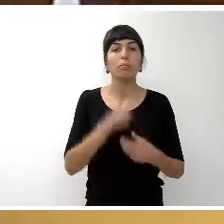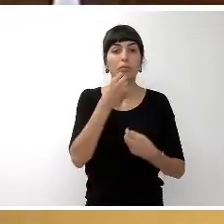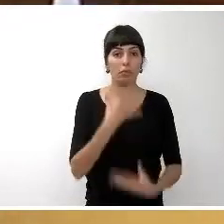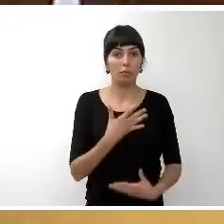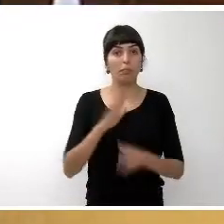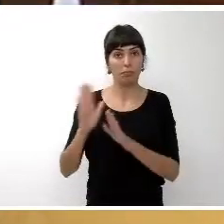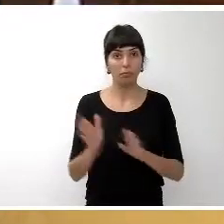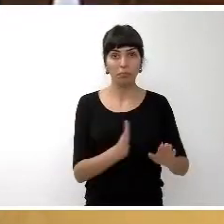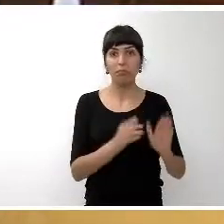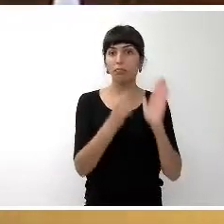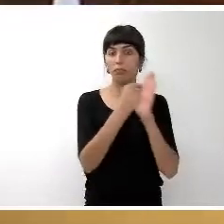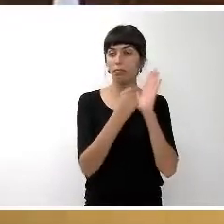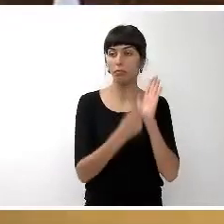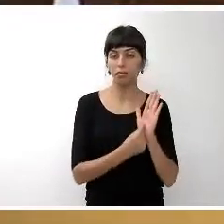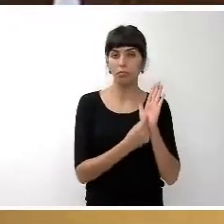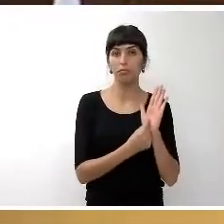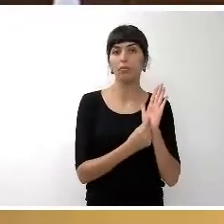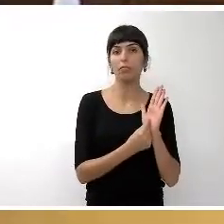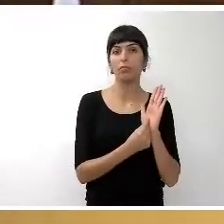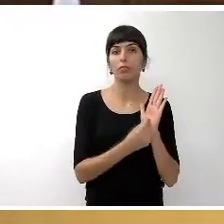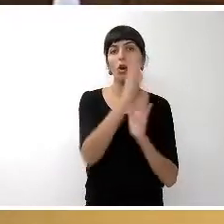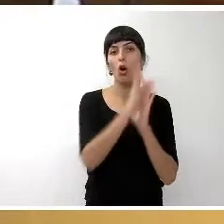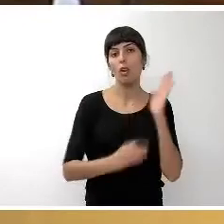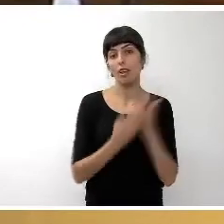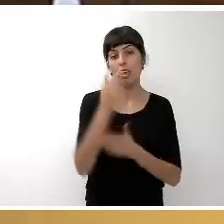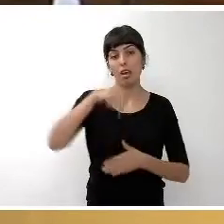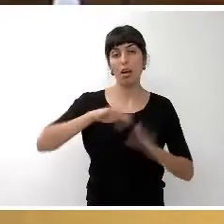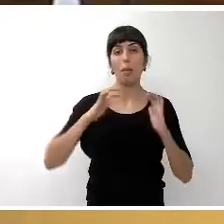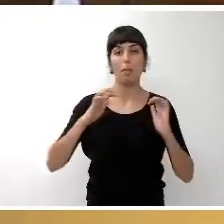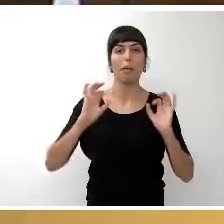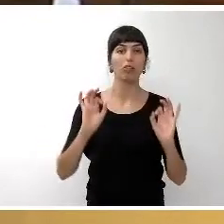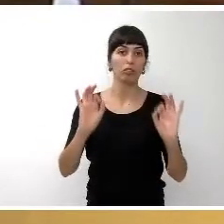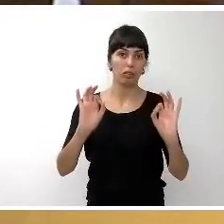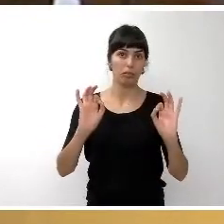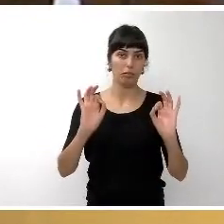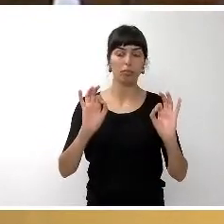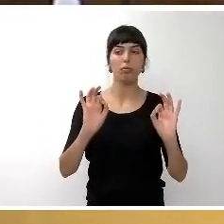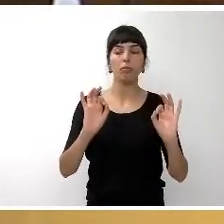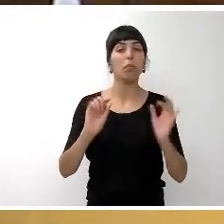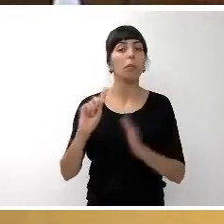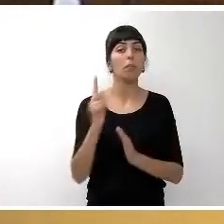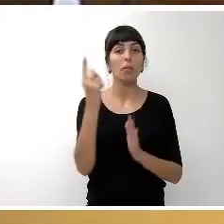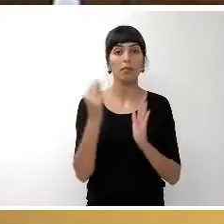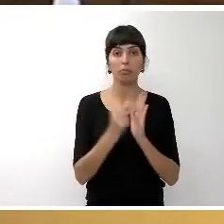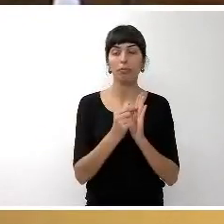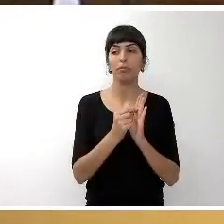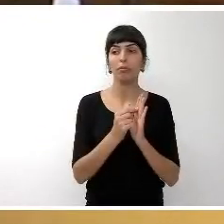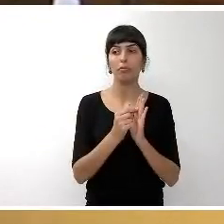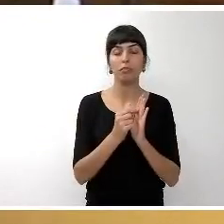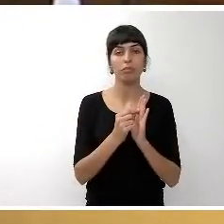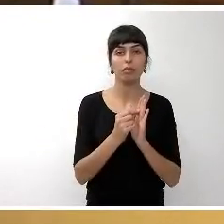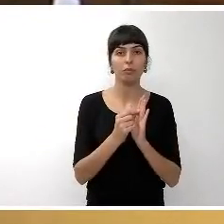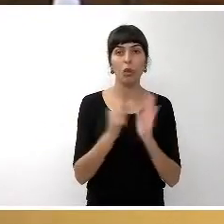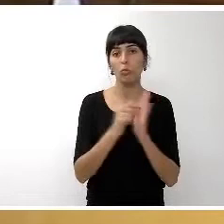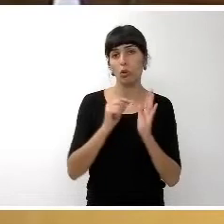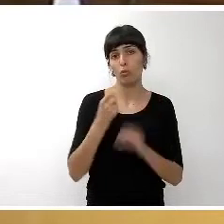Bien, pasamos al orden del día del Pleno Extraordinario. En primer lugar, voy a proceder en